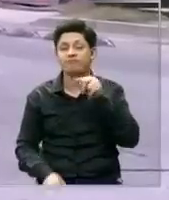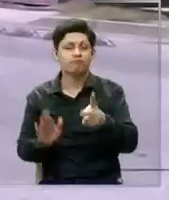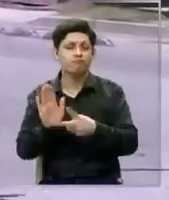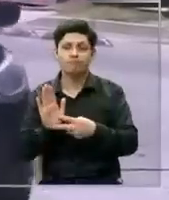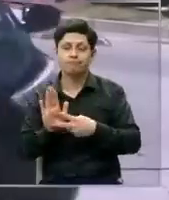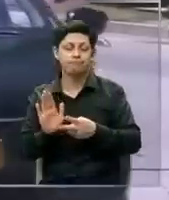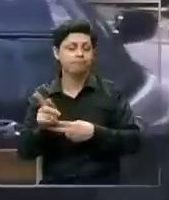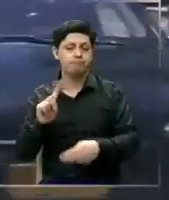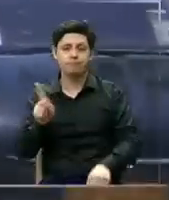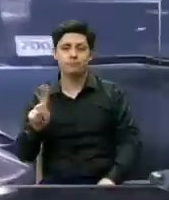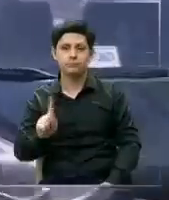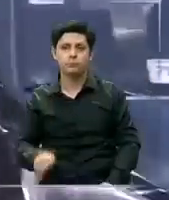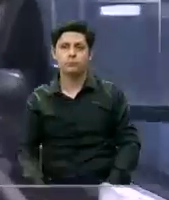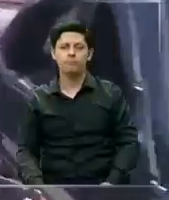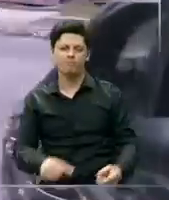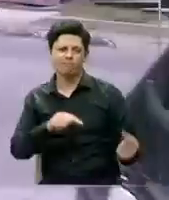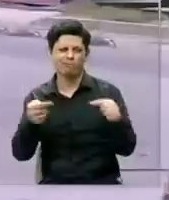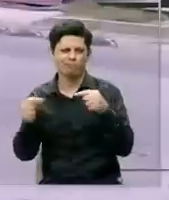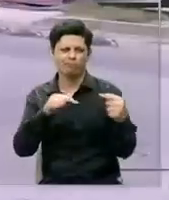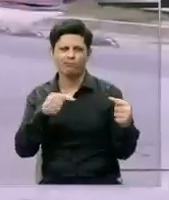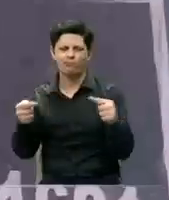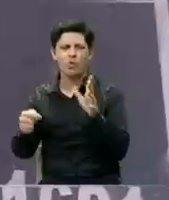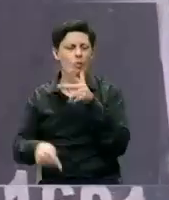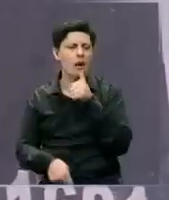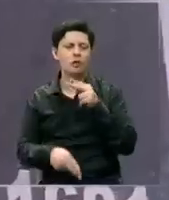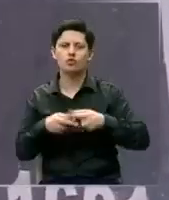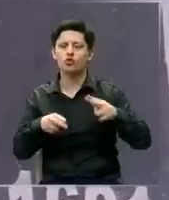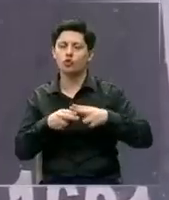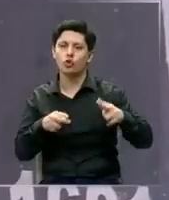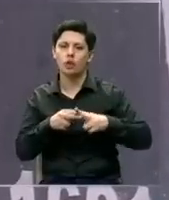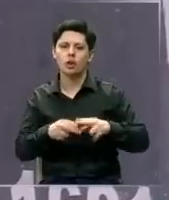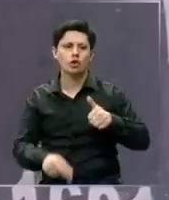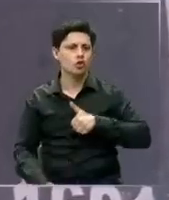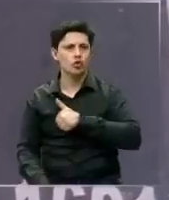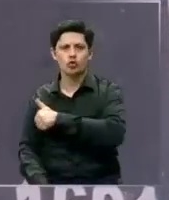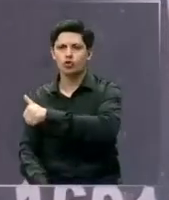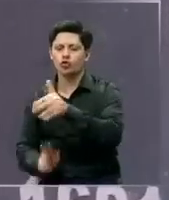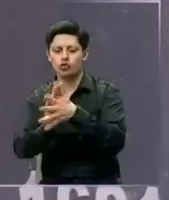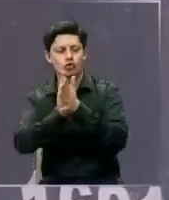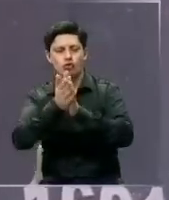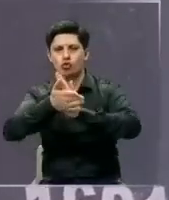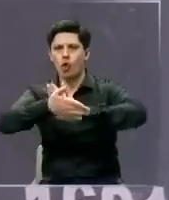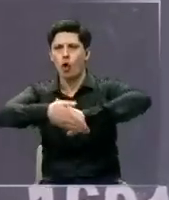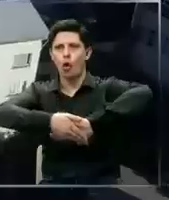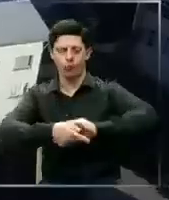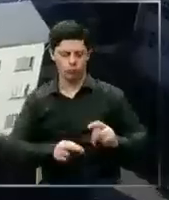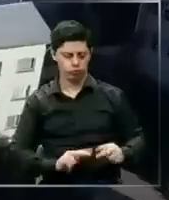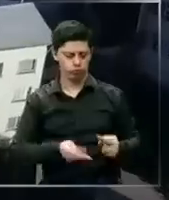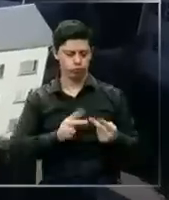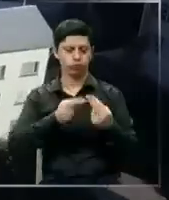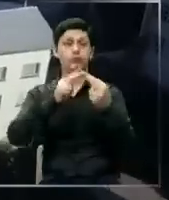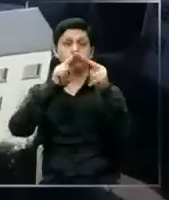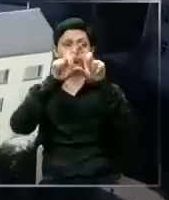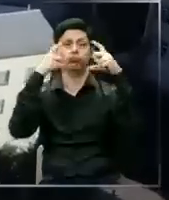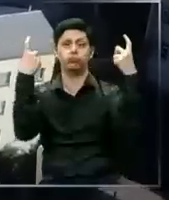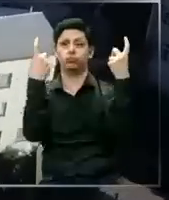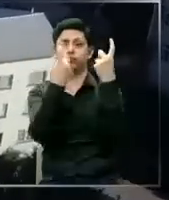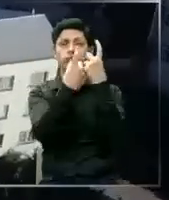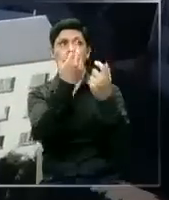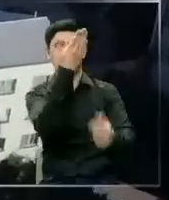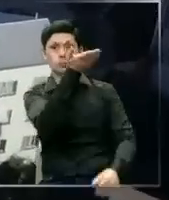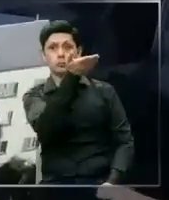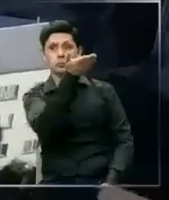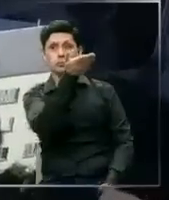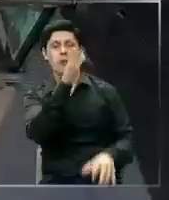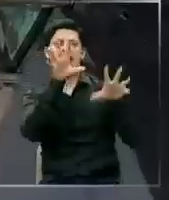Diferentes formas de ver un conflicto aún sin solución. Todo simbolizado en una insólita construcción a la que algunos vecinos llaman